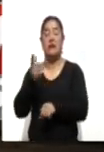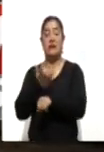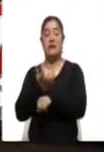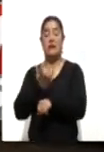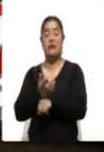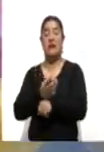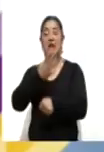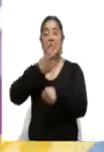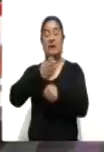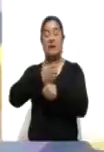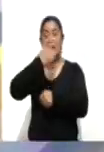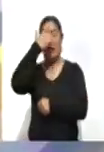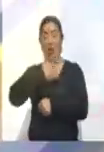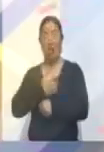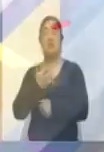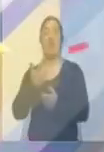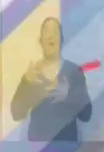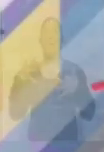afroamericanos.